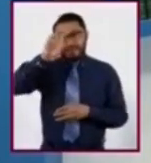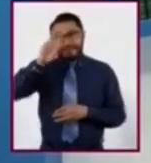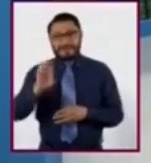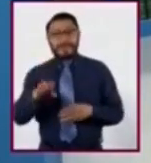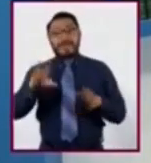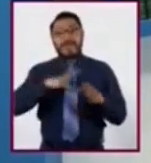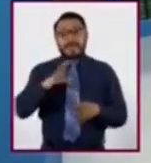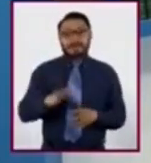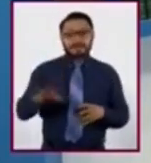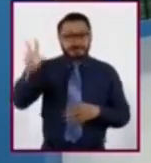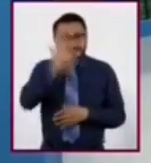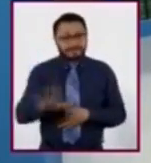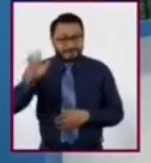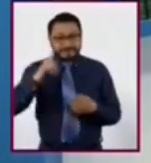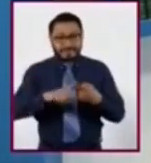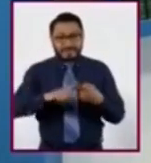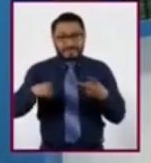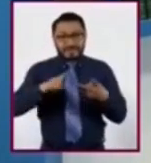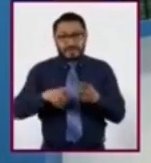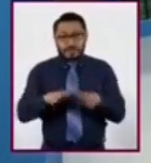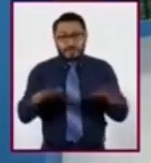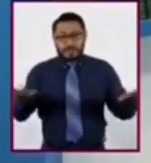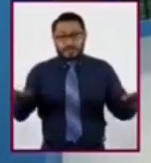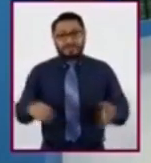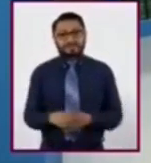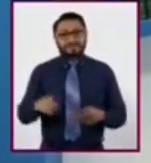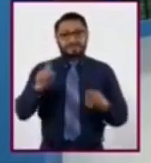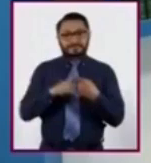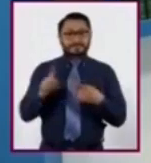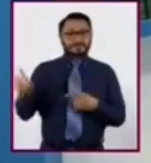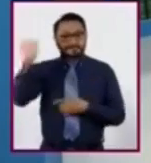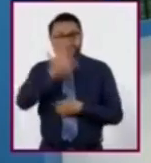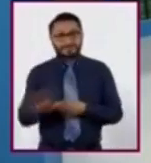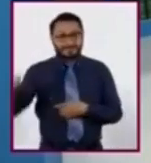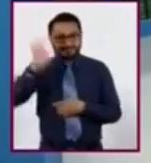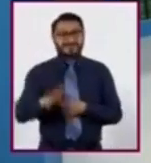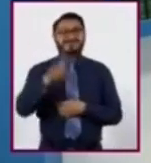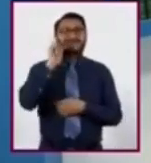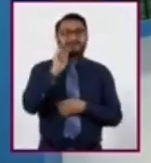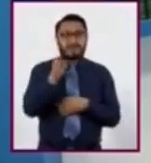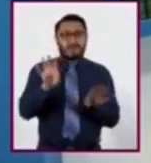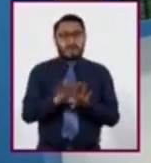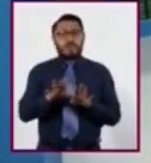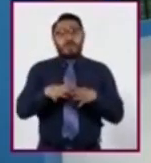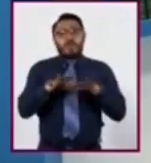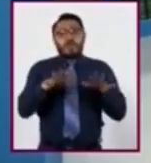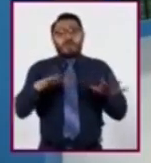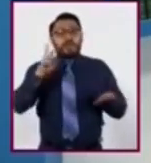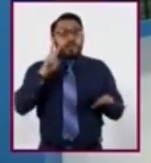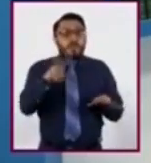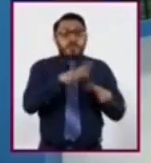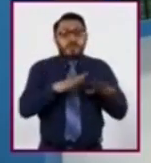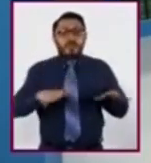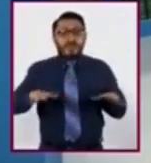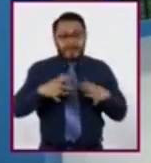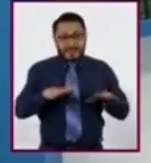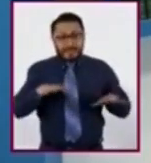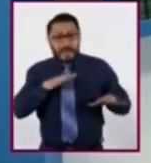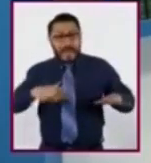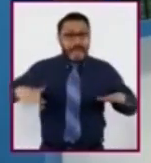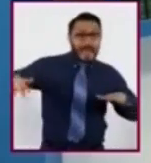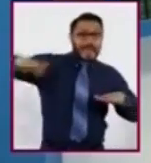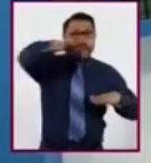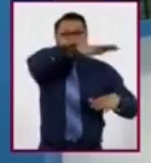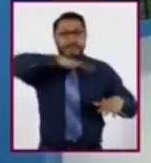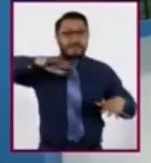y el relieve oceánico. El relieve continental es el que se encuentra por encima del nivel del mar, en tanto que el